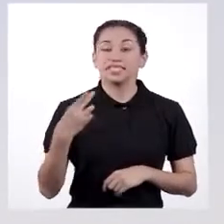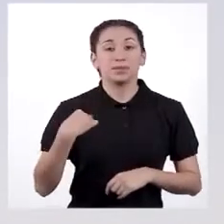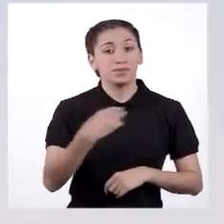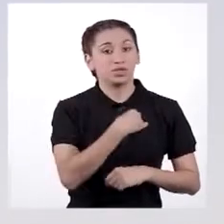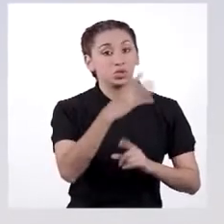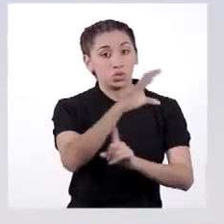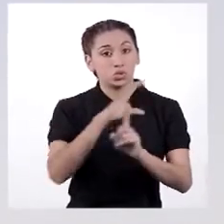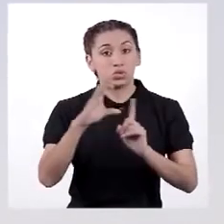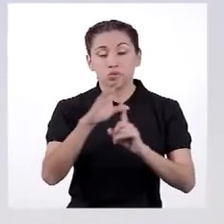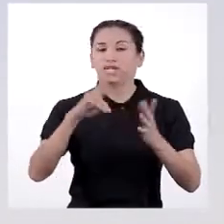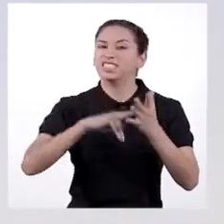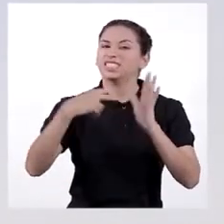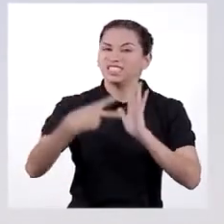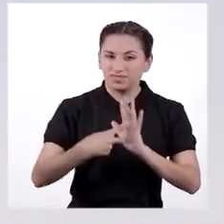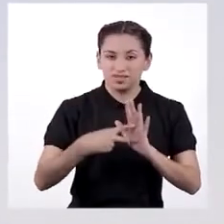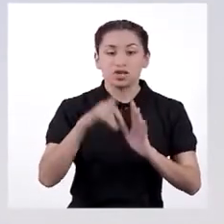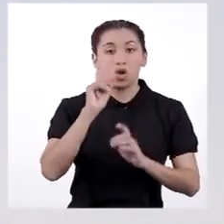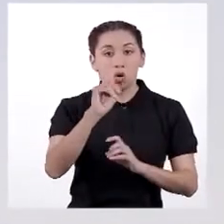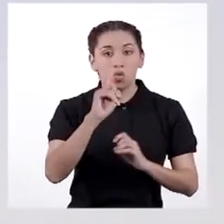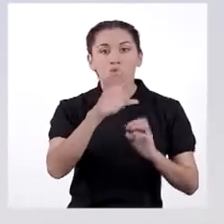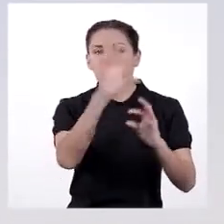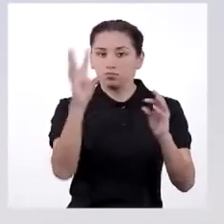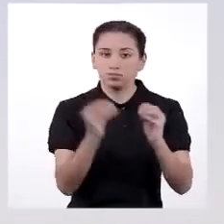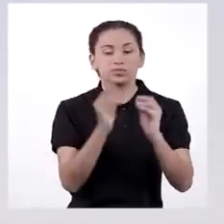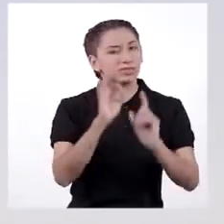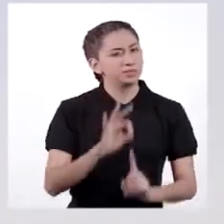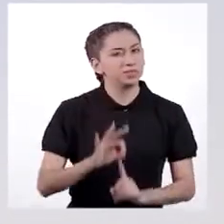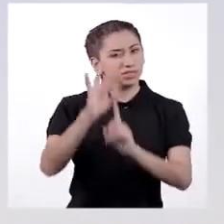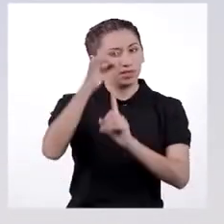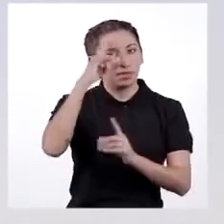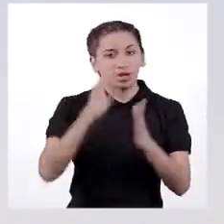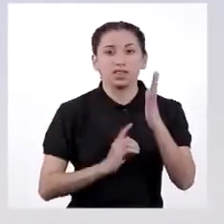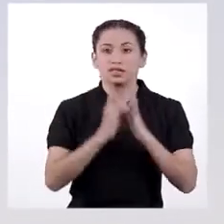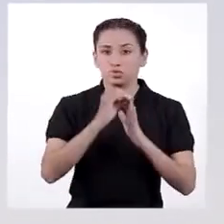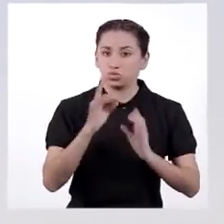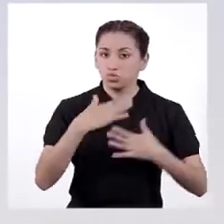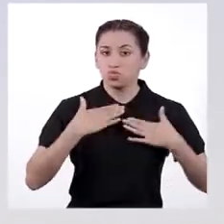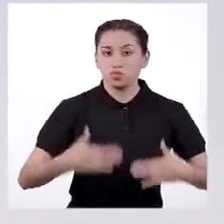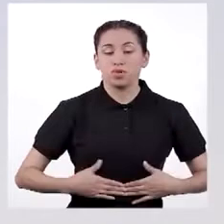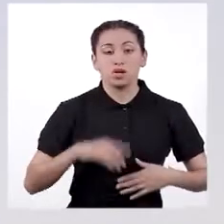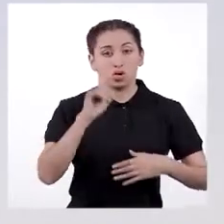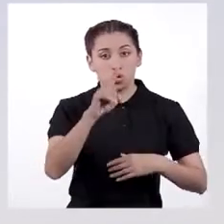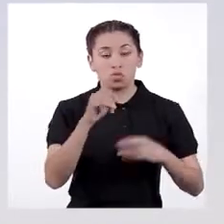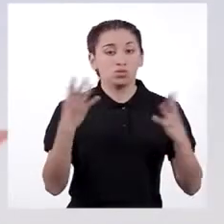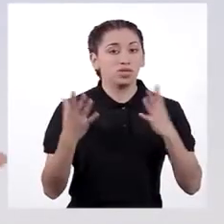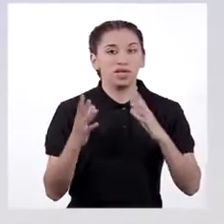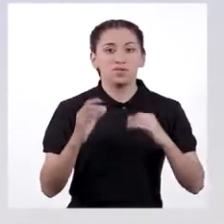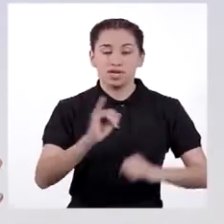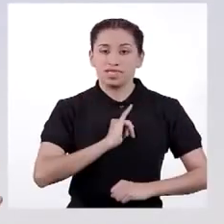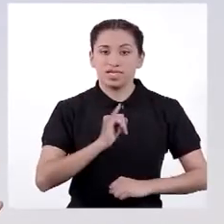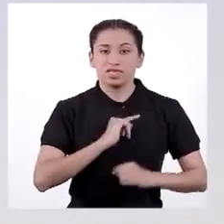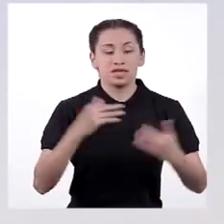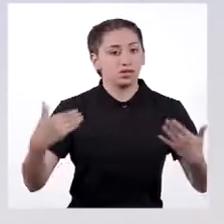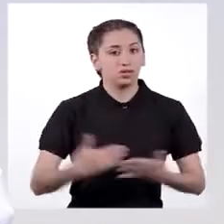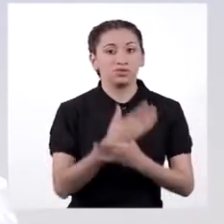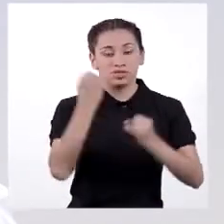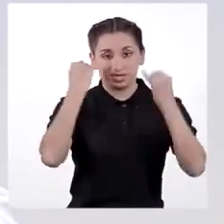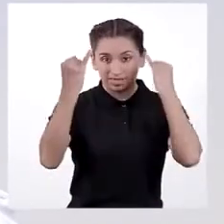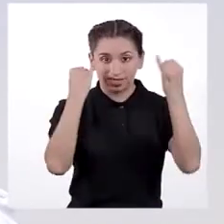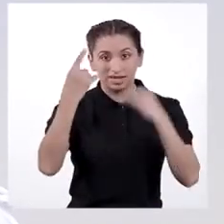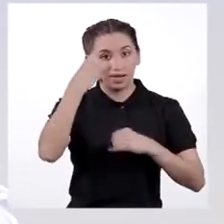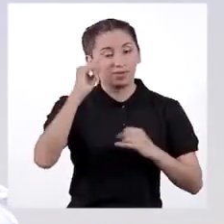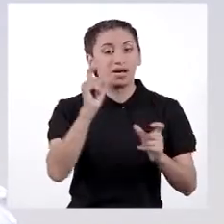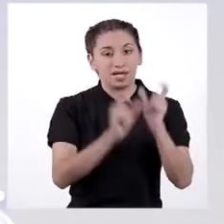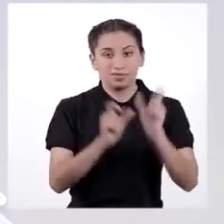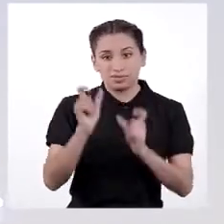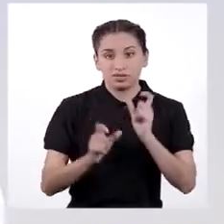Según el Ministerio de Cultura, la diversidad cultural es un componente esencial del desarrollo humano. Constituye una fuente de identidad, innovación